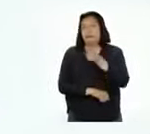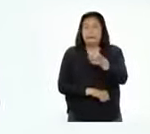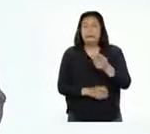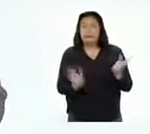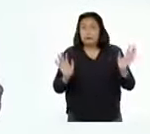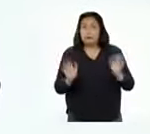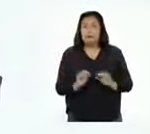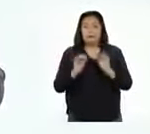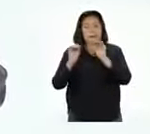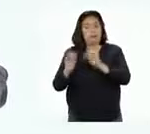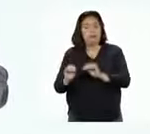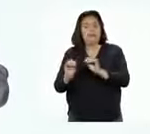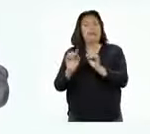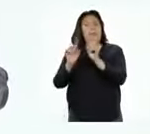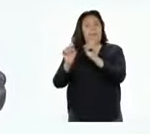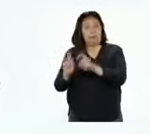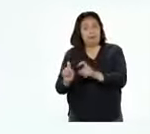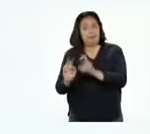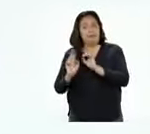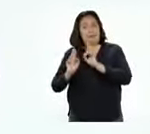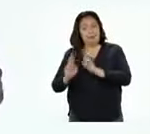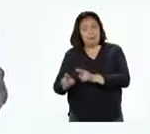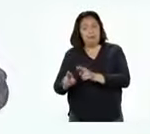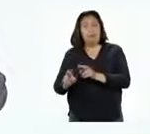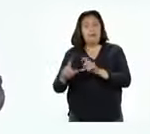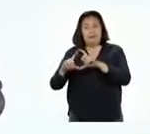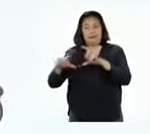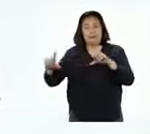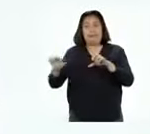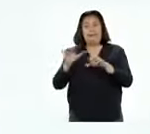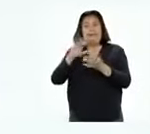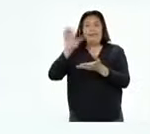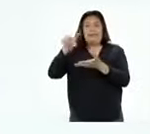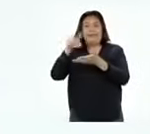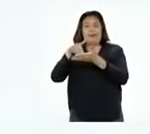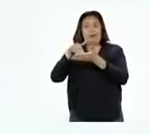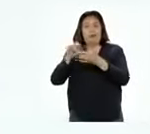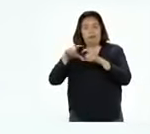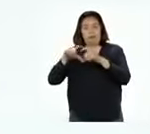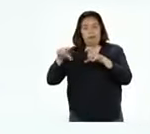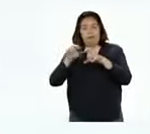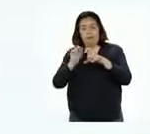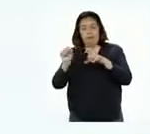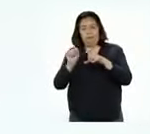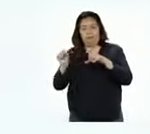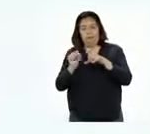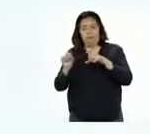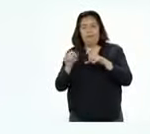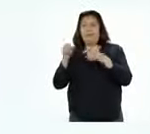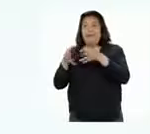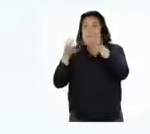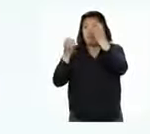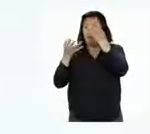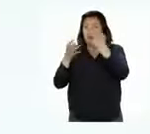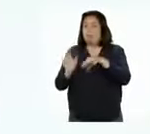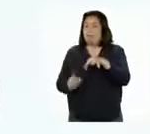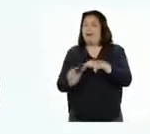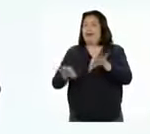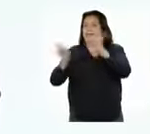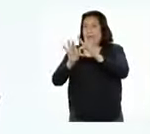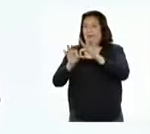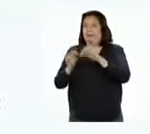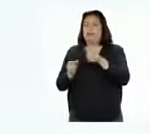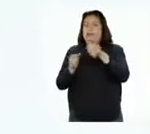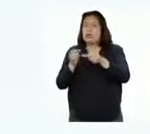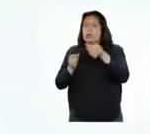Entonces coloquemos la pregunta con la respuesta en la parte central de la tarjeta, ya que esta es la información principal